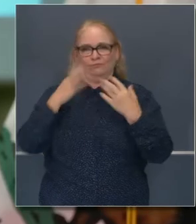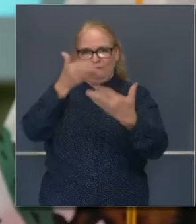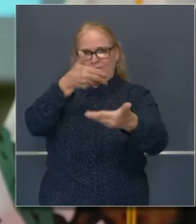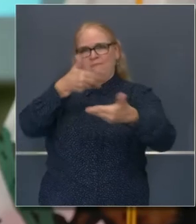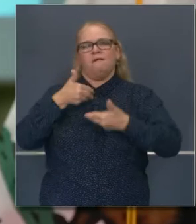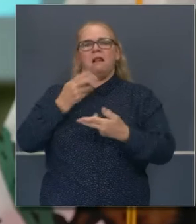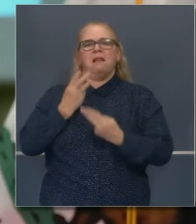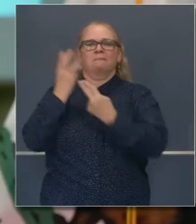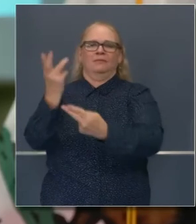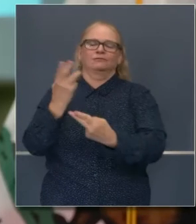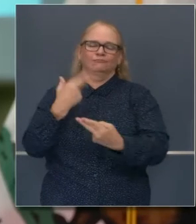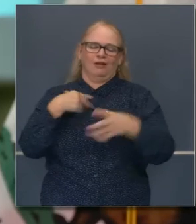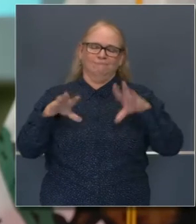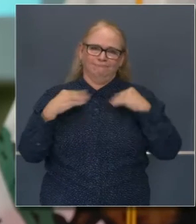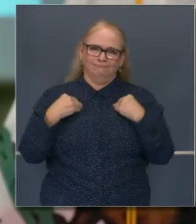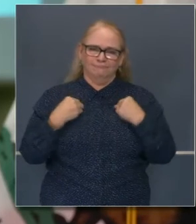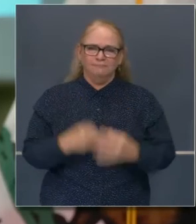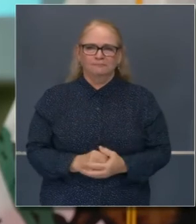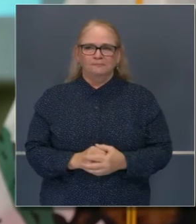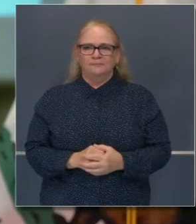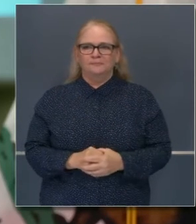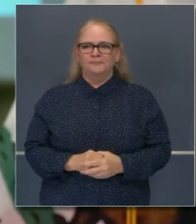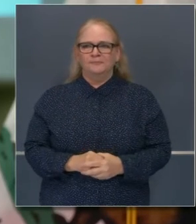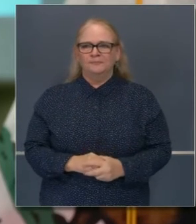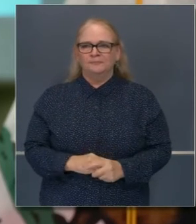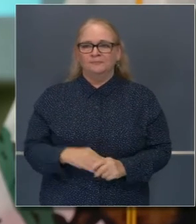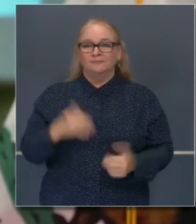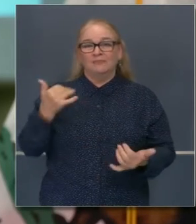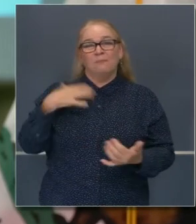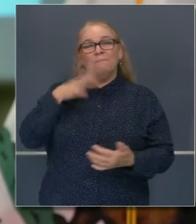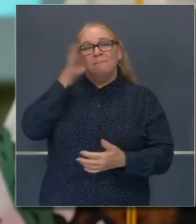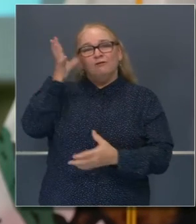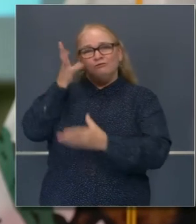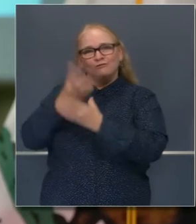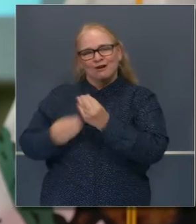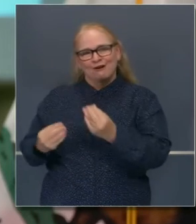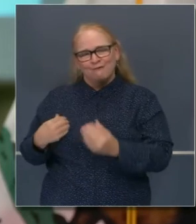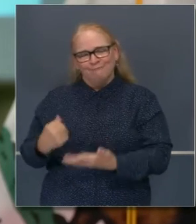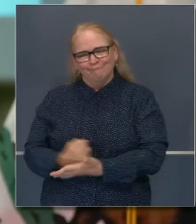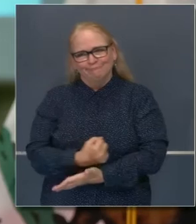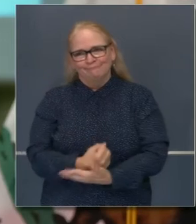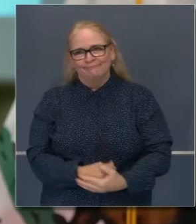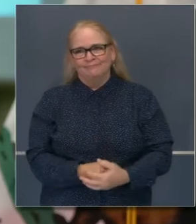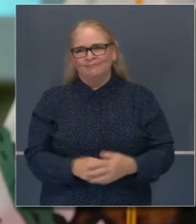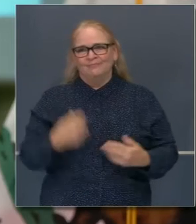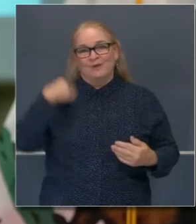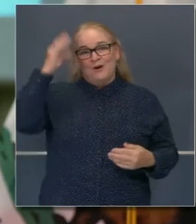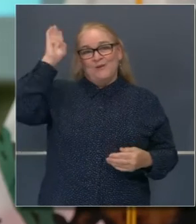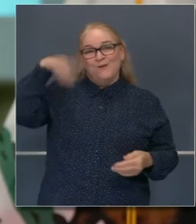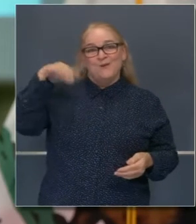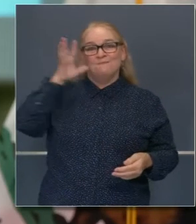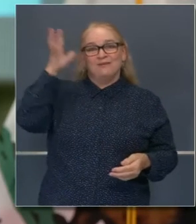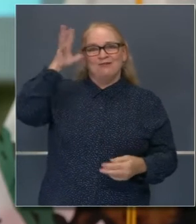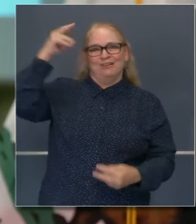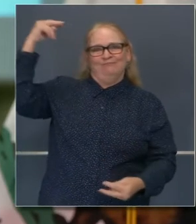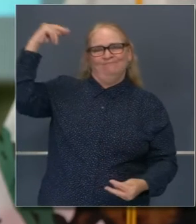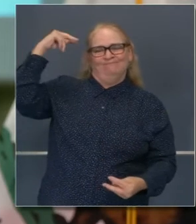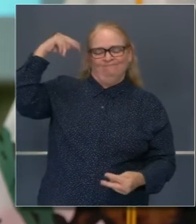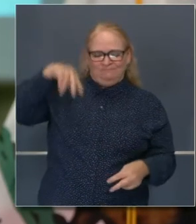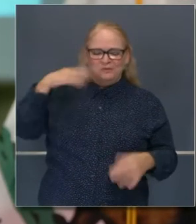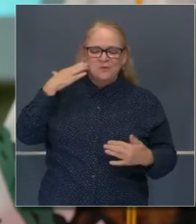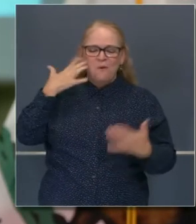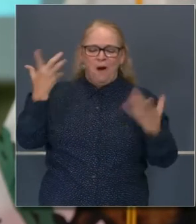Más cerca a casa, mis padres ya no están con nosotros, pero yo sé que ellos están